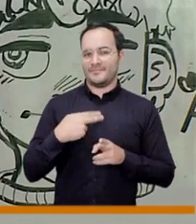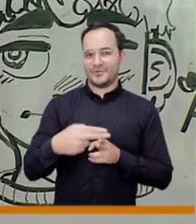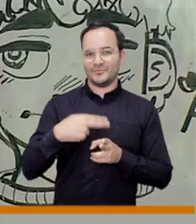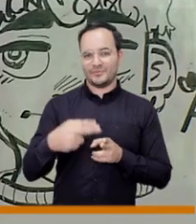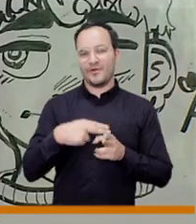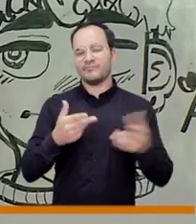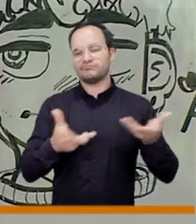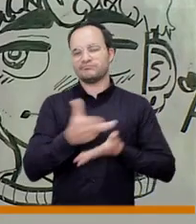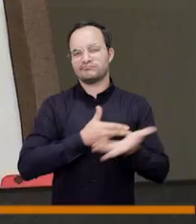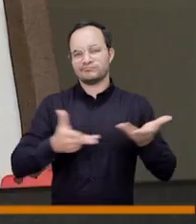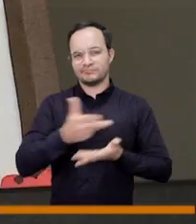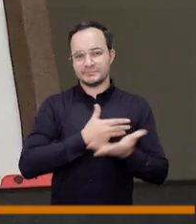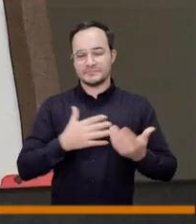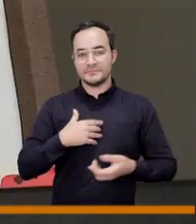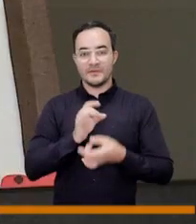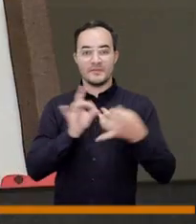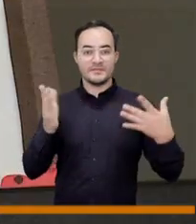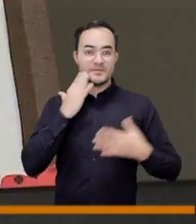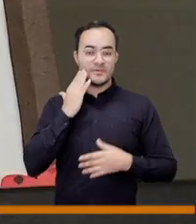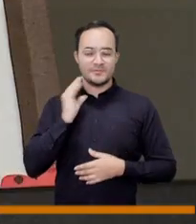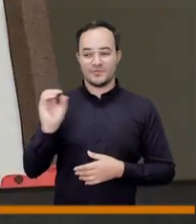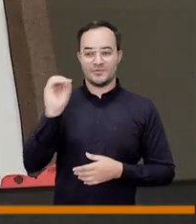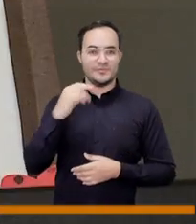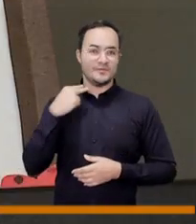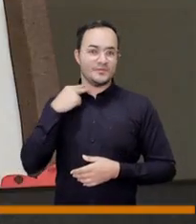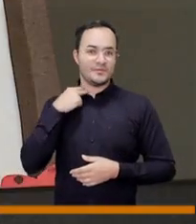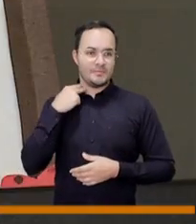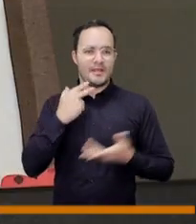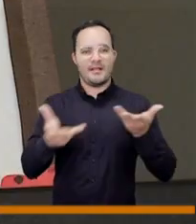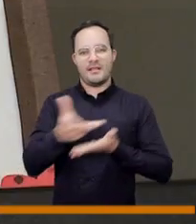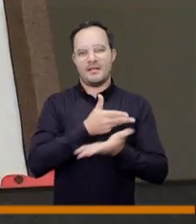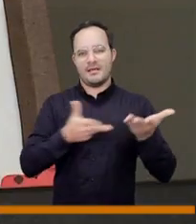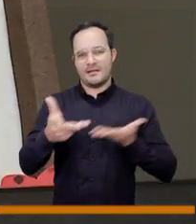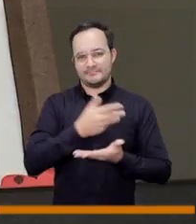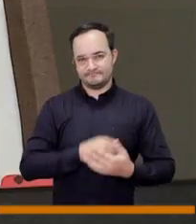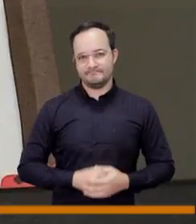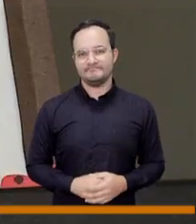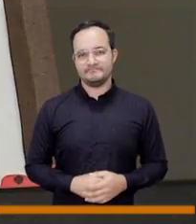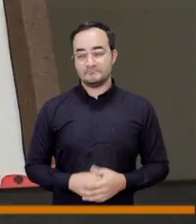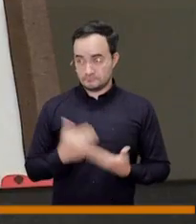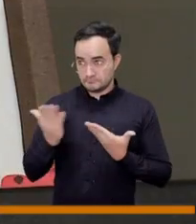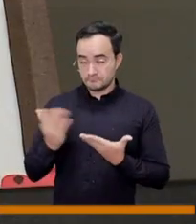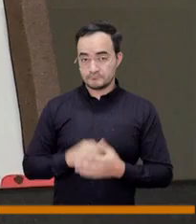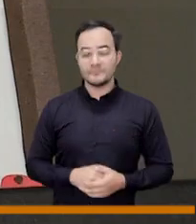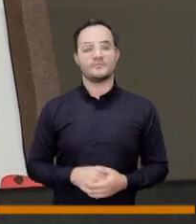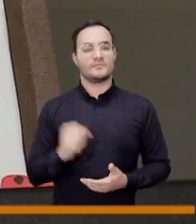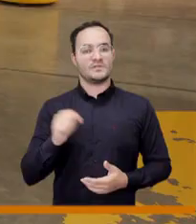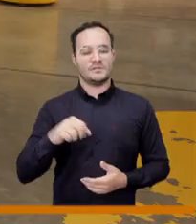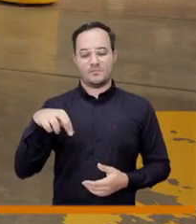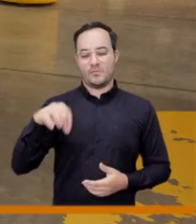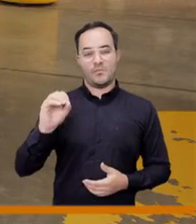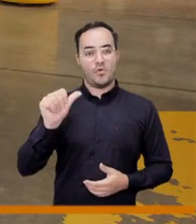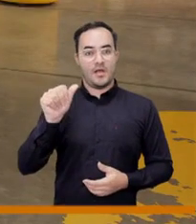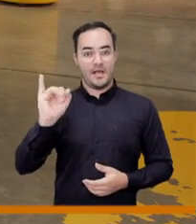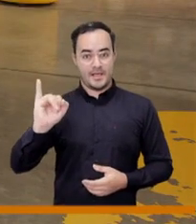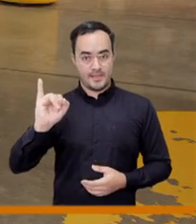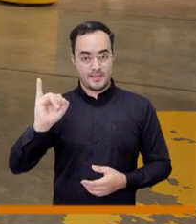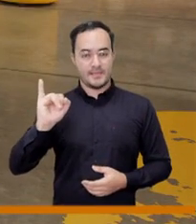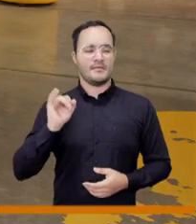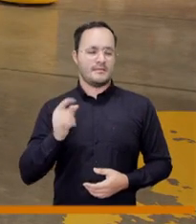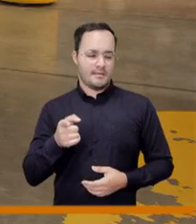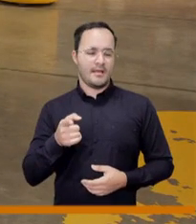las próximas ordinarias que vamos a tener durante los meses de octubre y noviembre concejal claudia bueno se viene